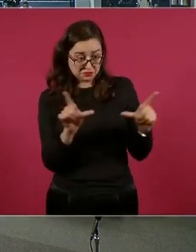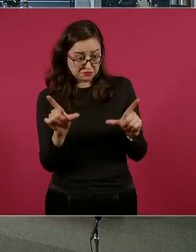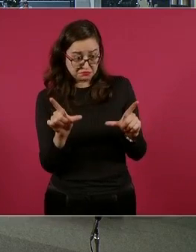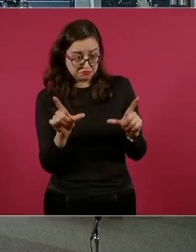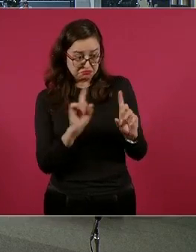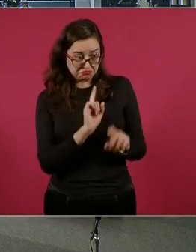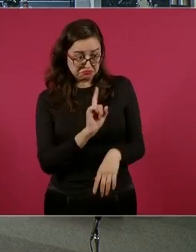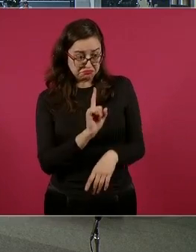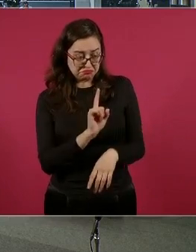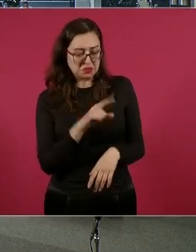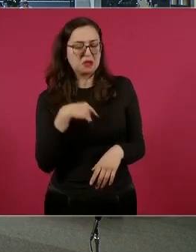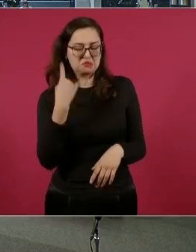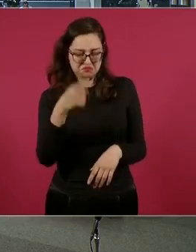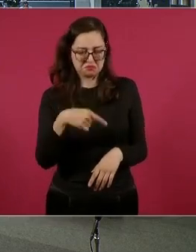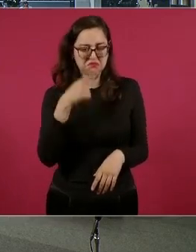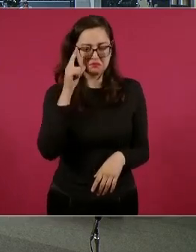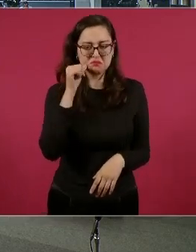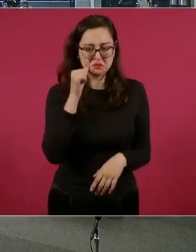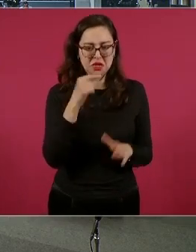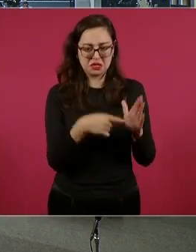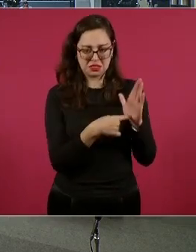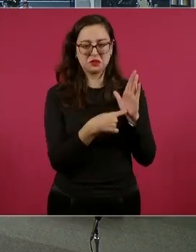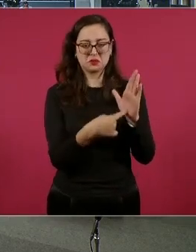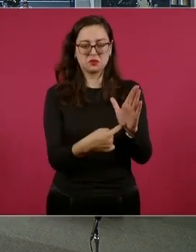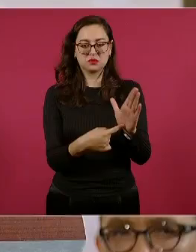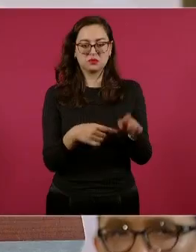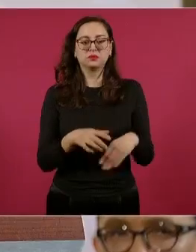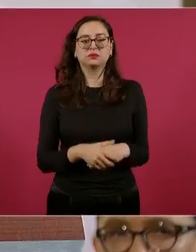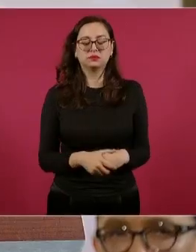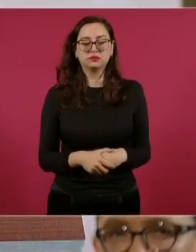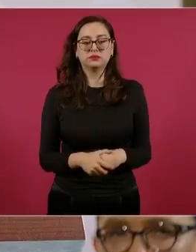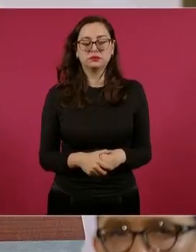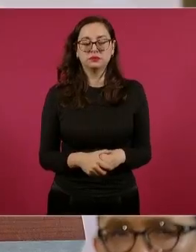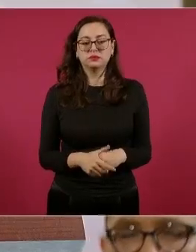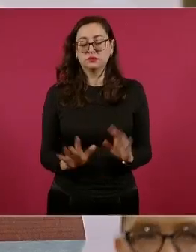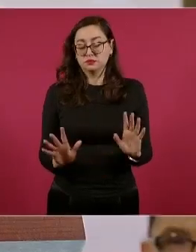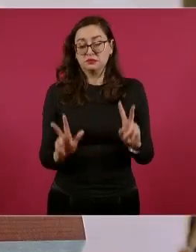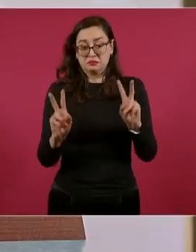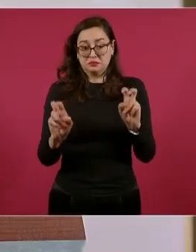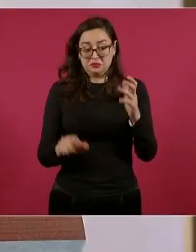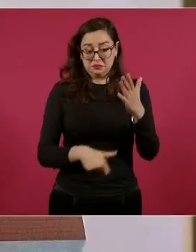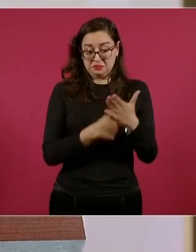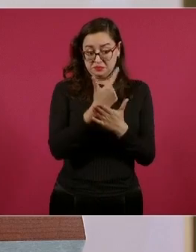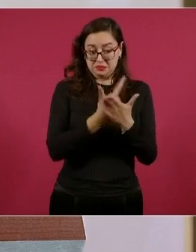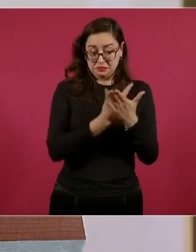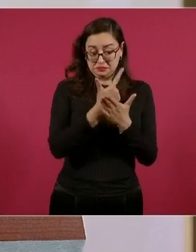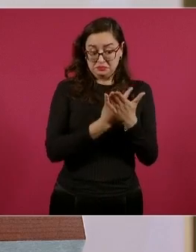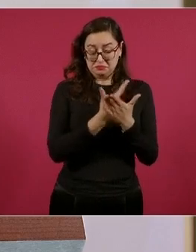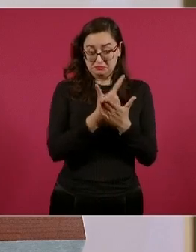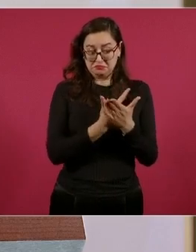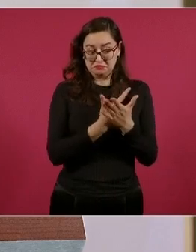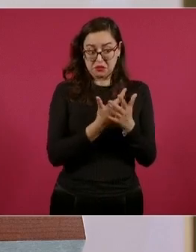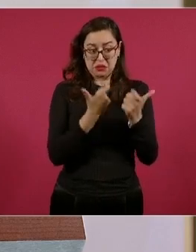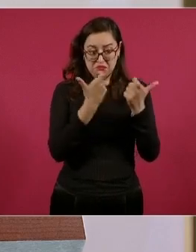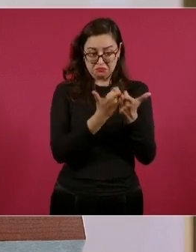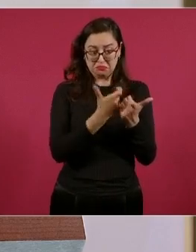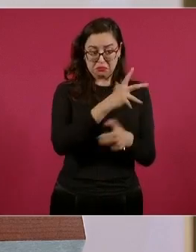mañana la podemos ver, están muy bien las finanzas del gobierno. Bueno,